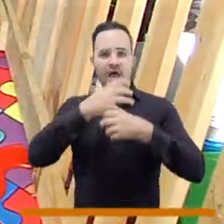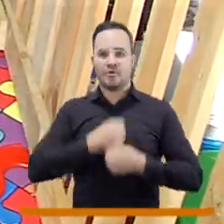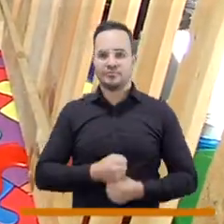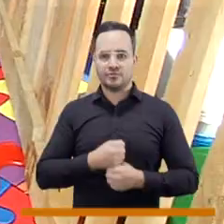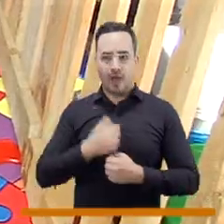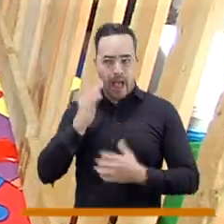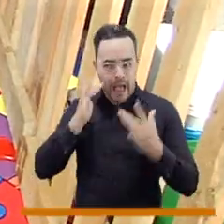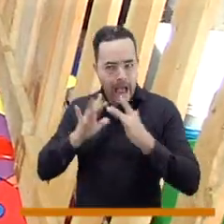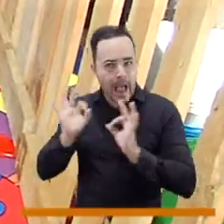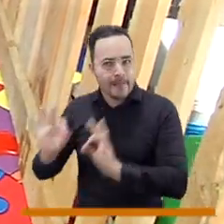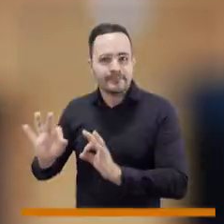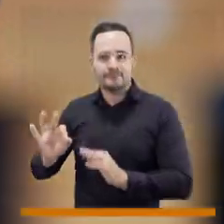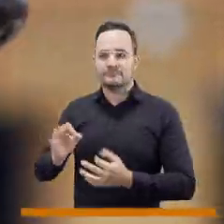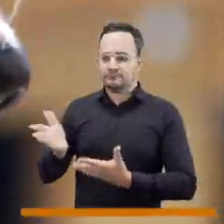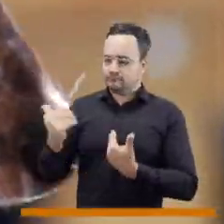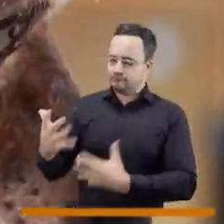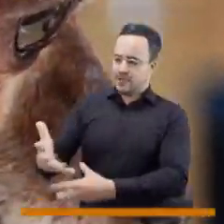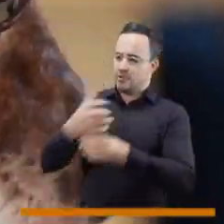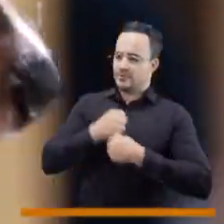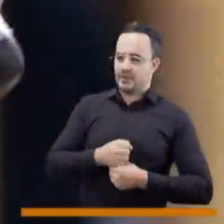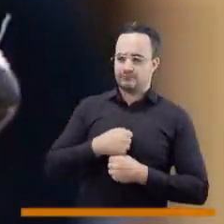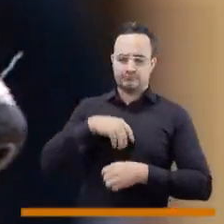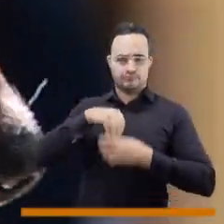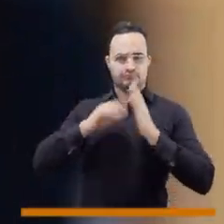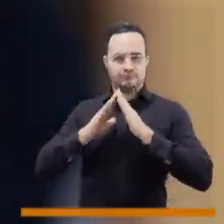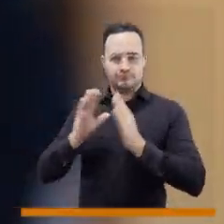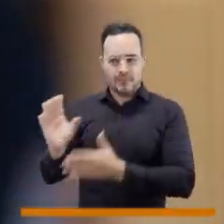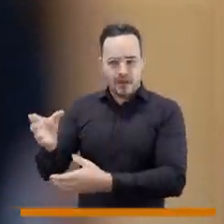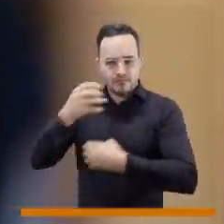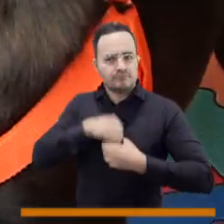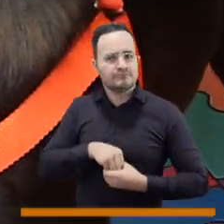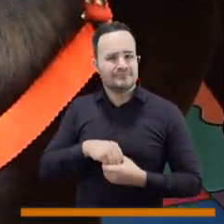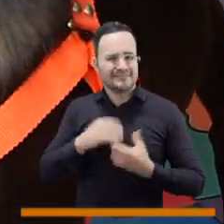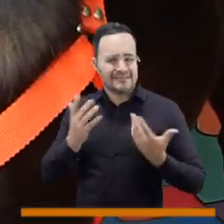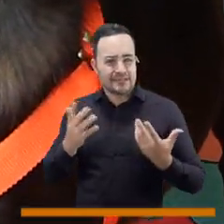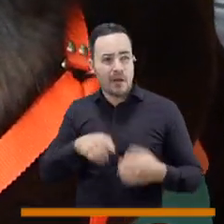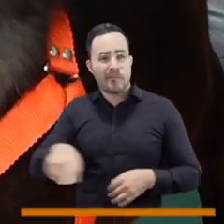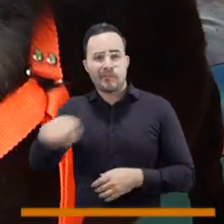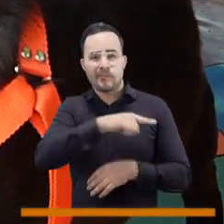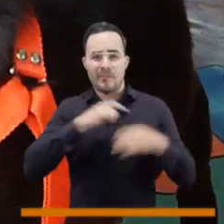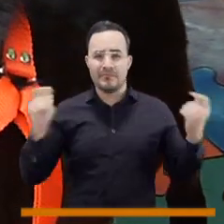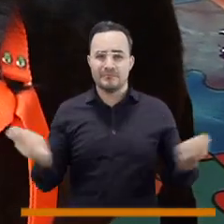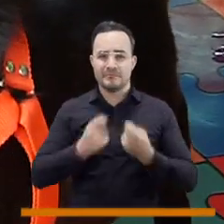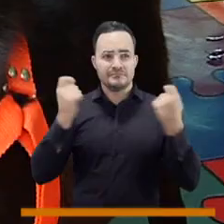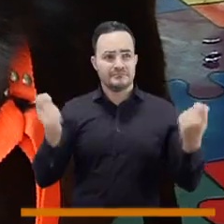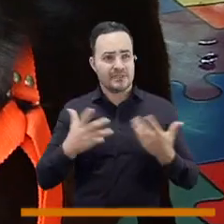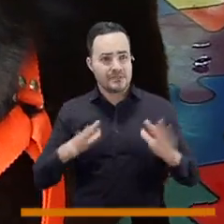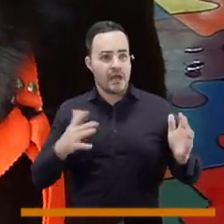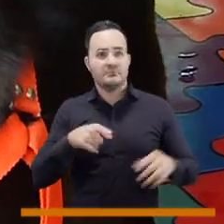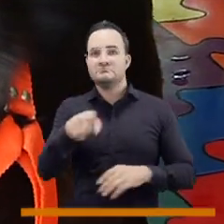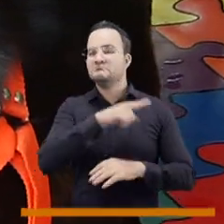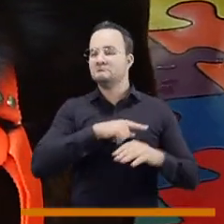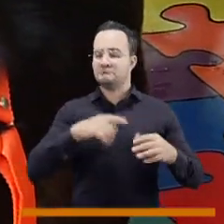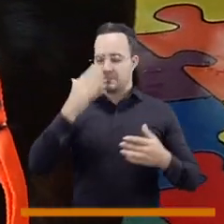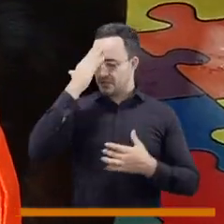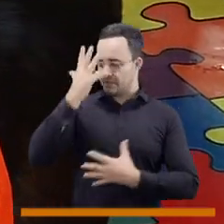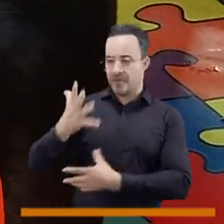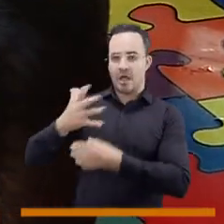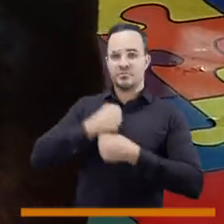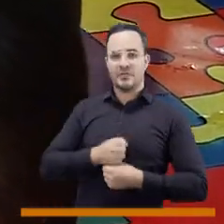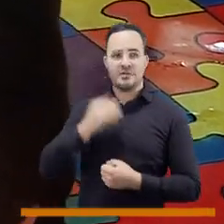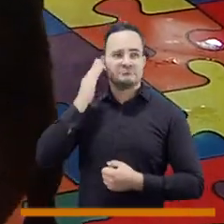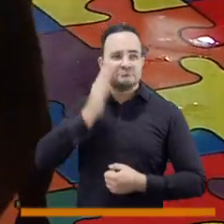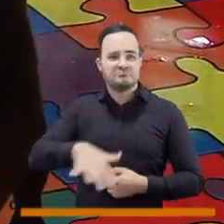como el centro de adopción por excelencia en Medellín. Todavía no está en el chip de las personas para promoverlo